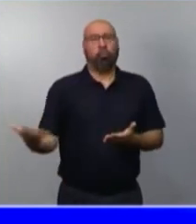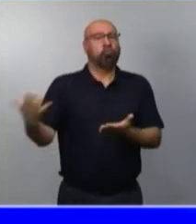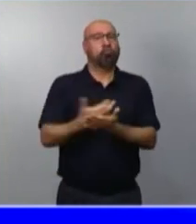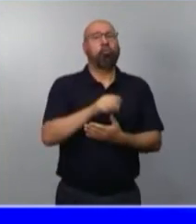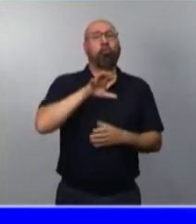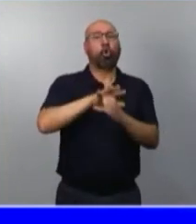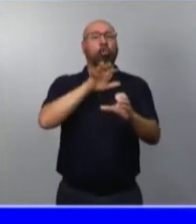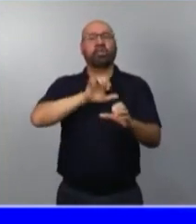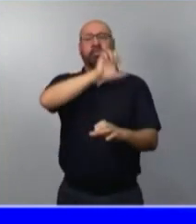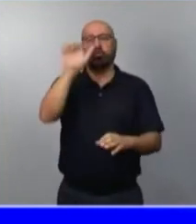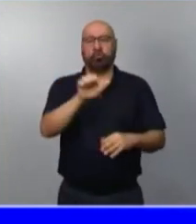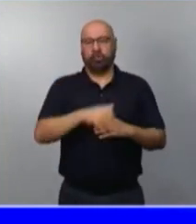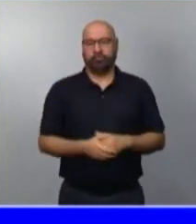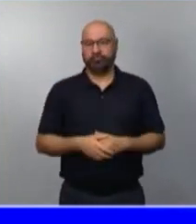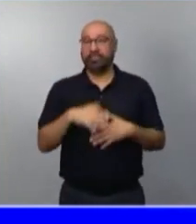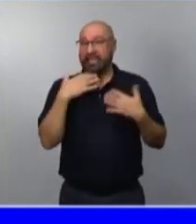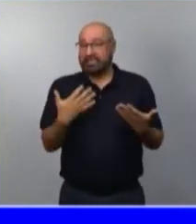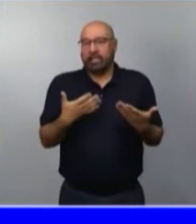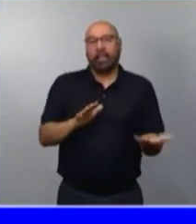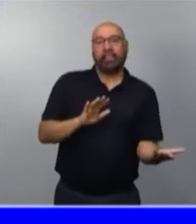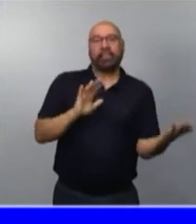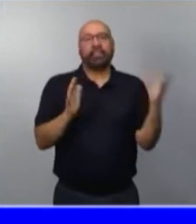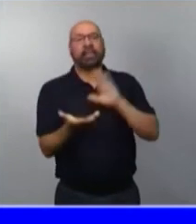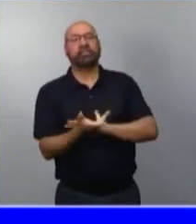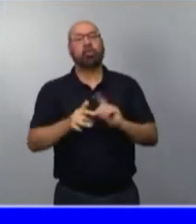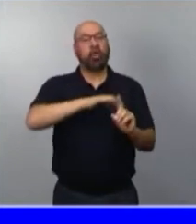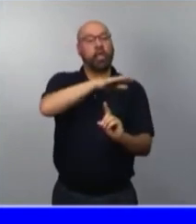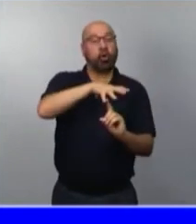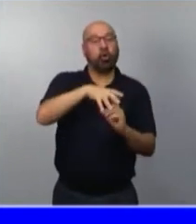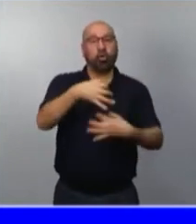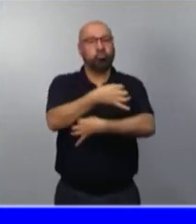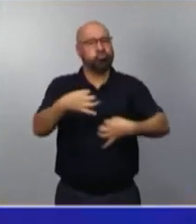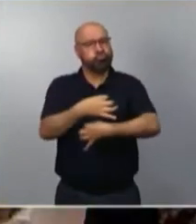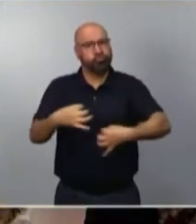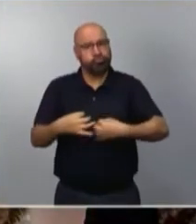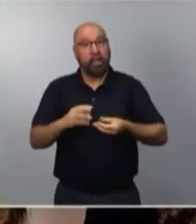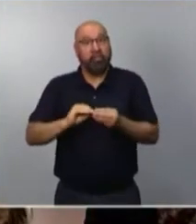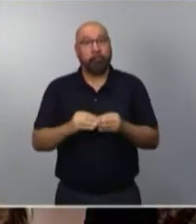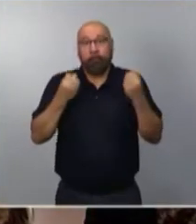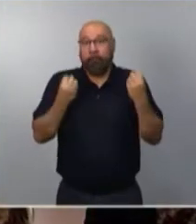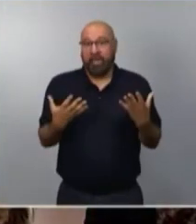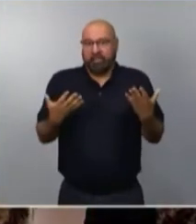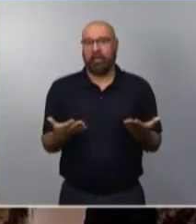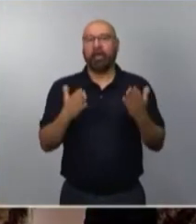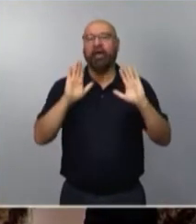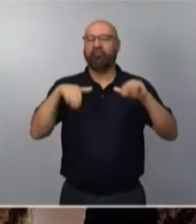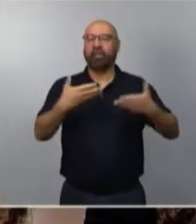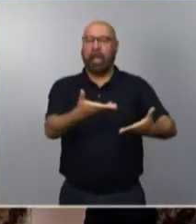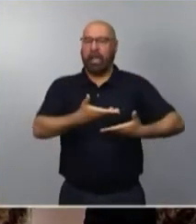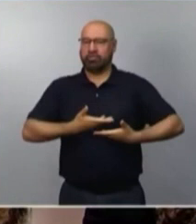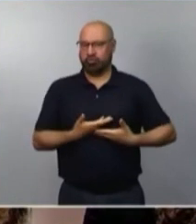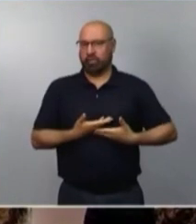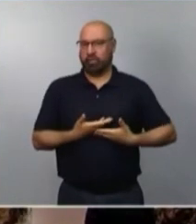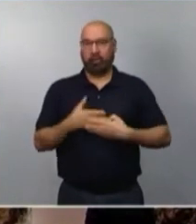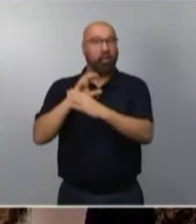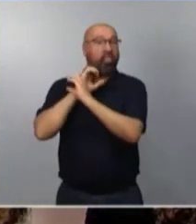Fíjense, si ejecutamos bien esta transición ecológica nos va a permitir ayudar a reducir drásticamente las dependencias en